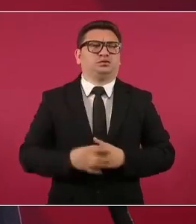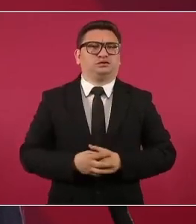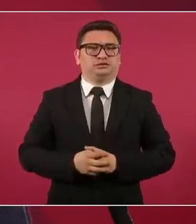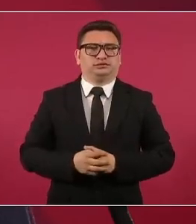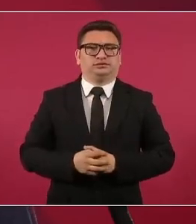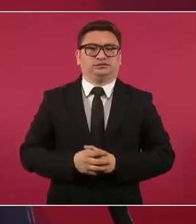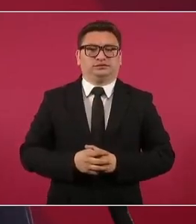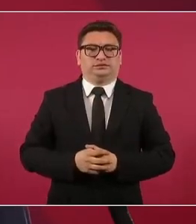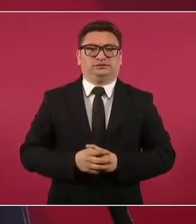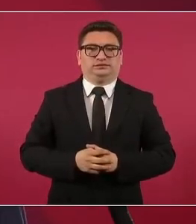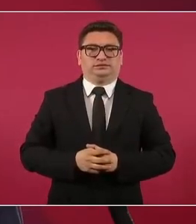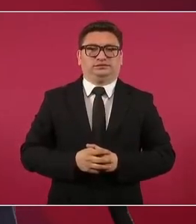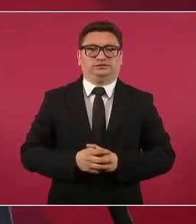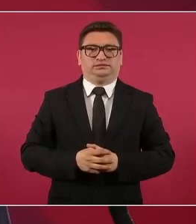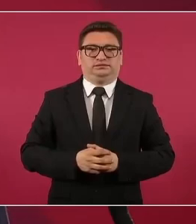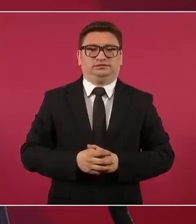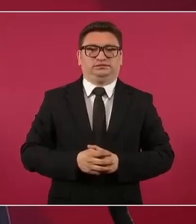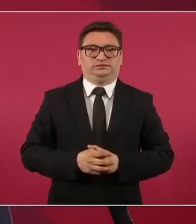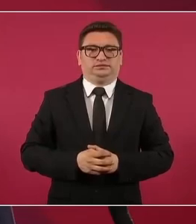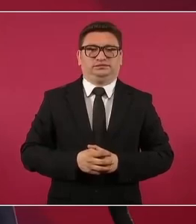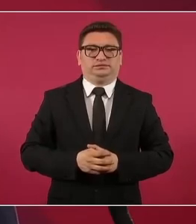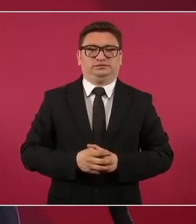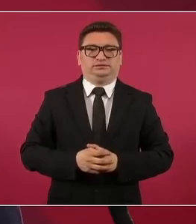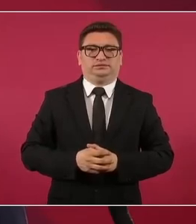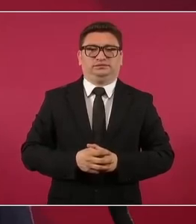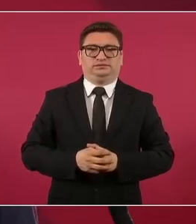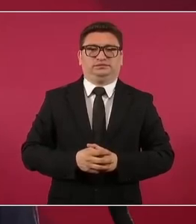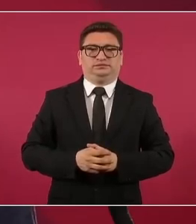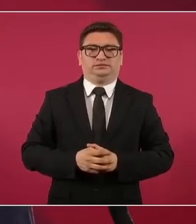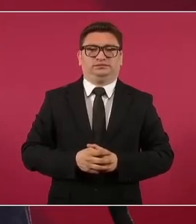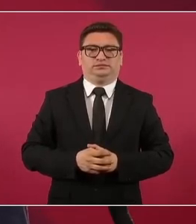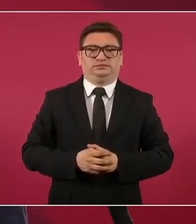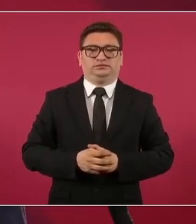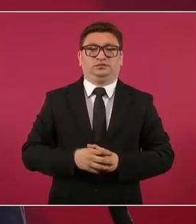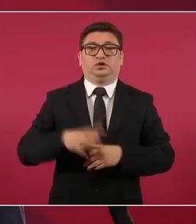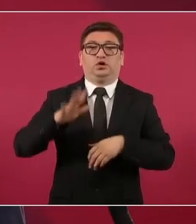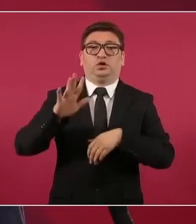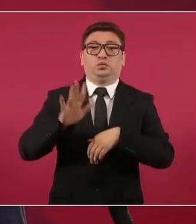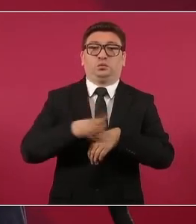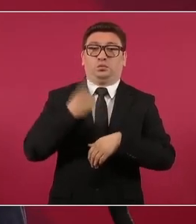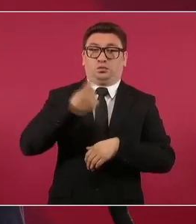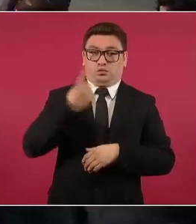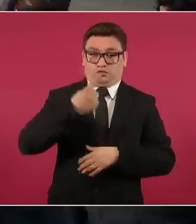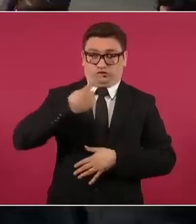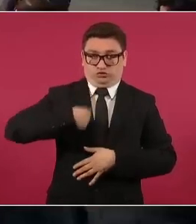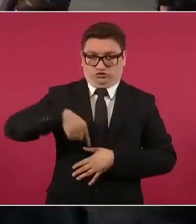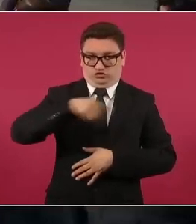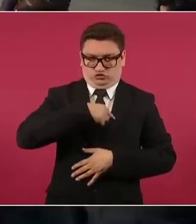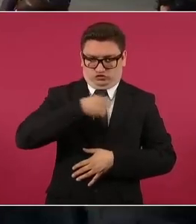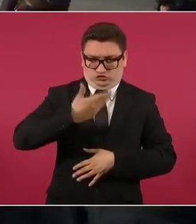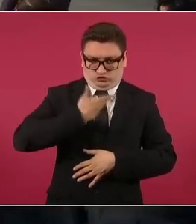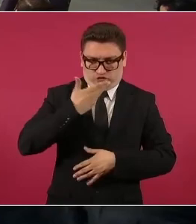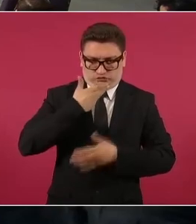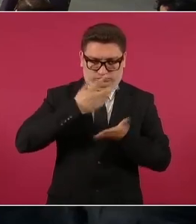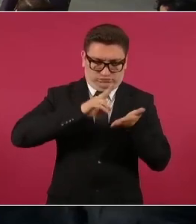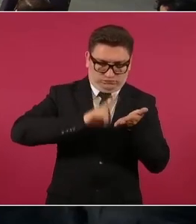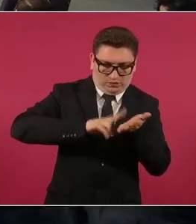Porque cuando uno tiene convicciones, principios, ideales,